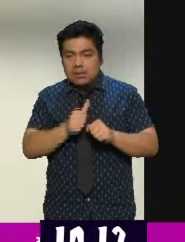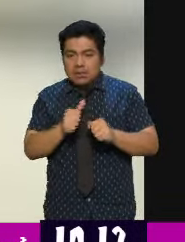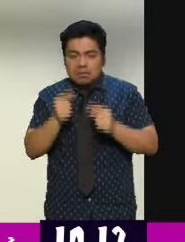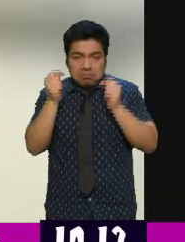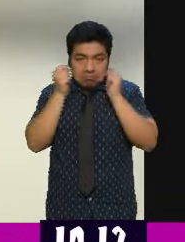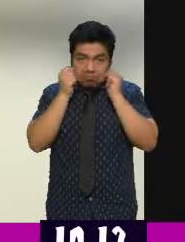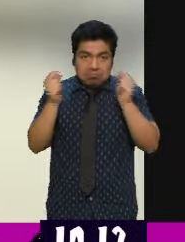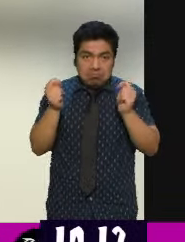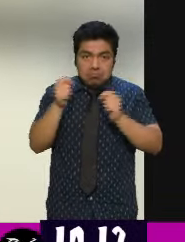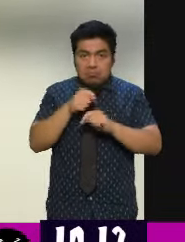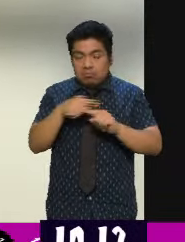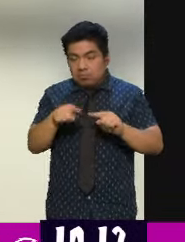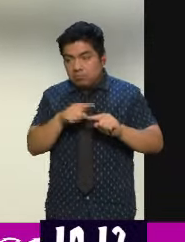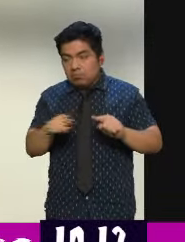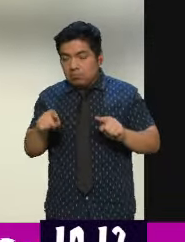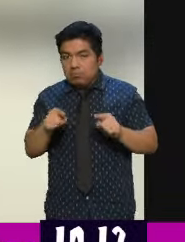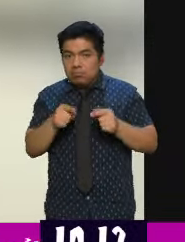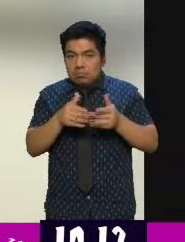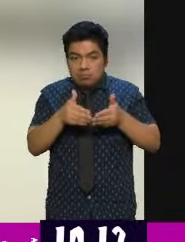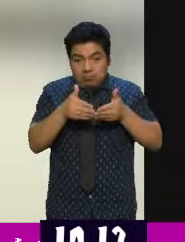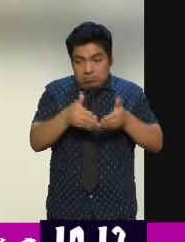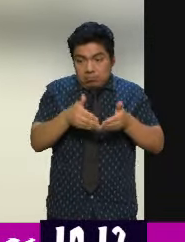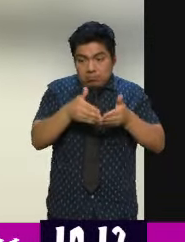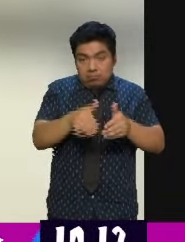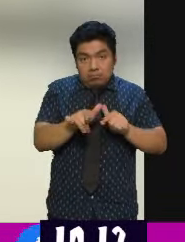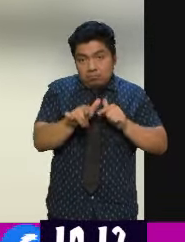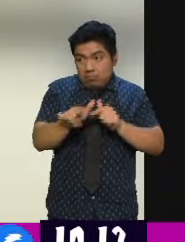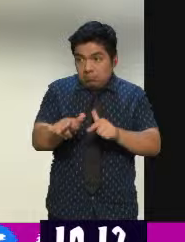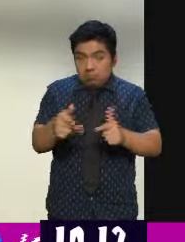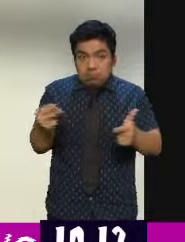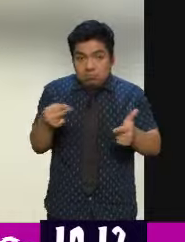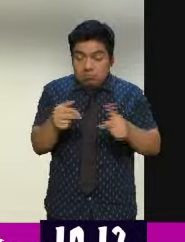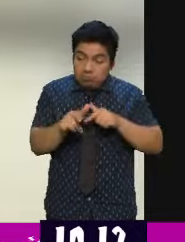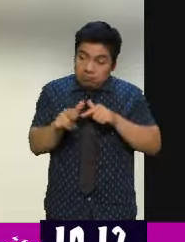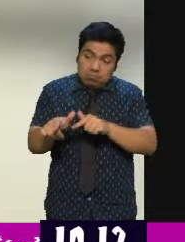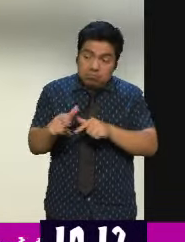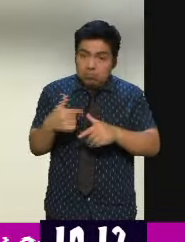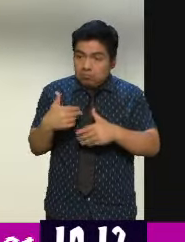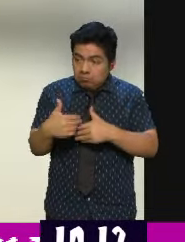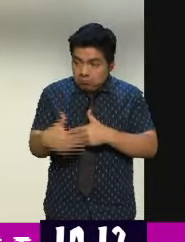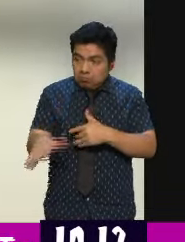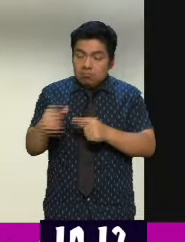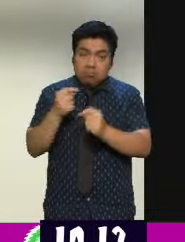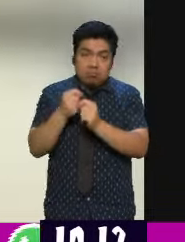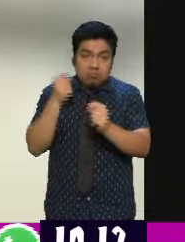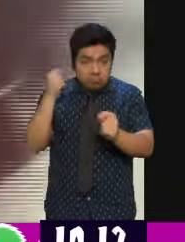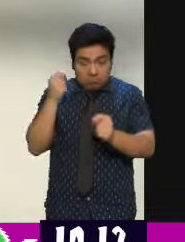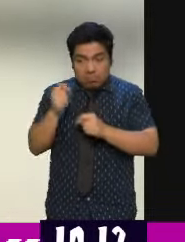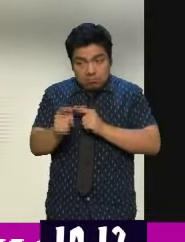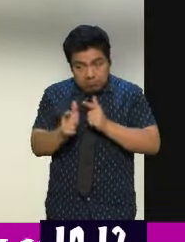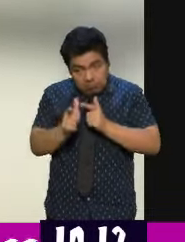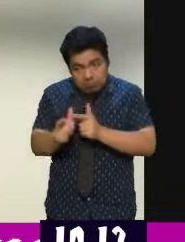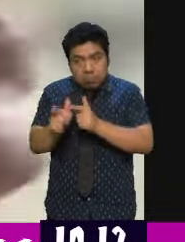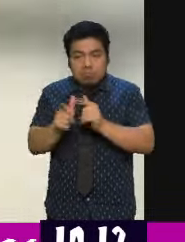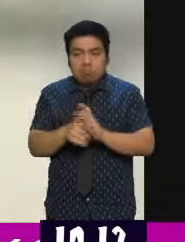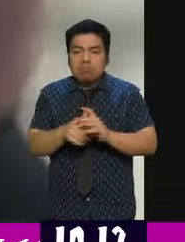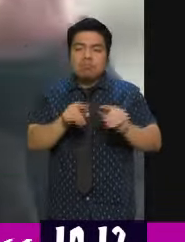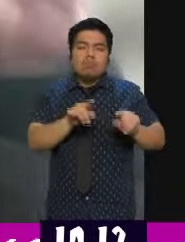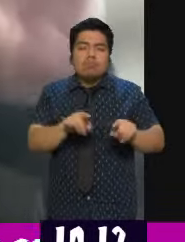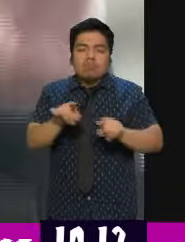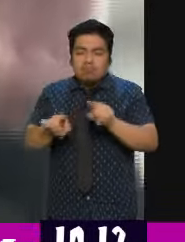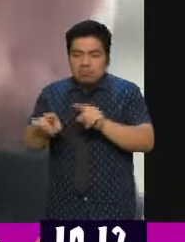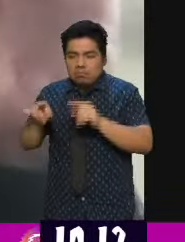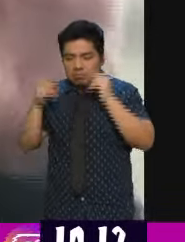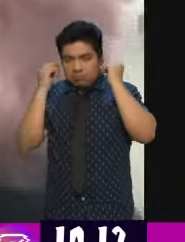número de horas. Un banco, pues, tiene que seguir trabajando. Los transportes tienen que seguir trabajando. O sea, hay sectores de la producción que